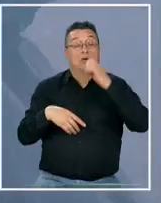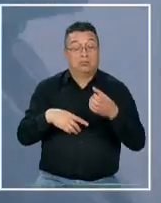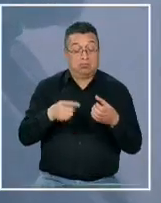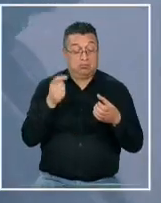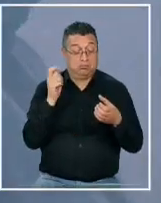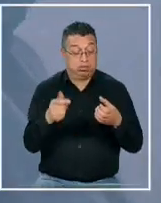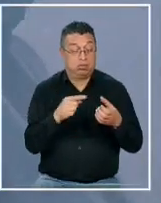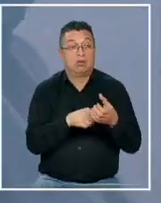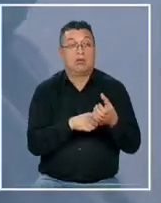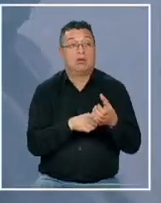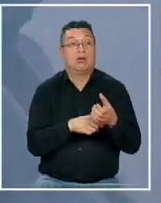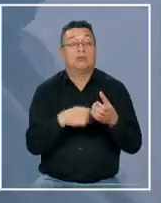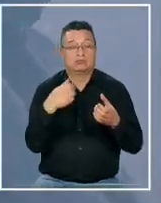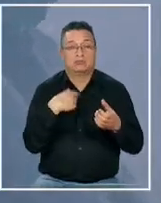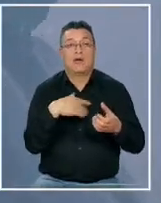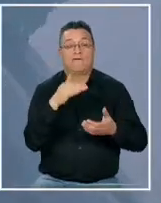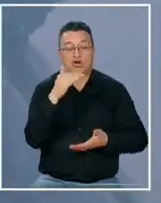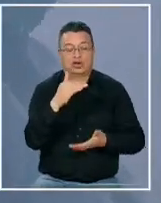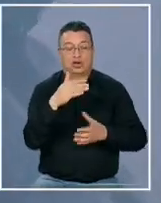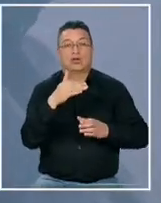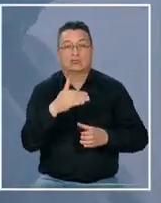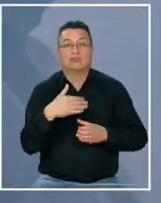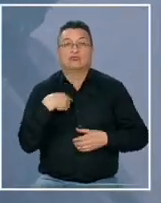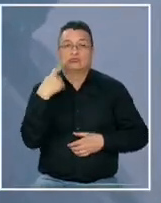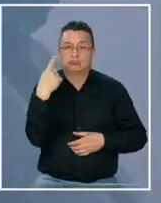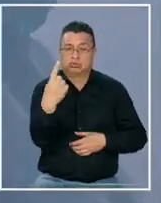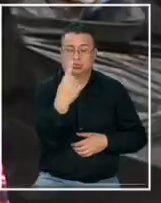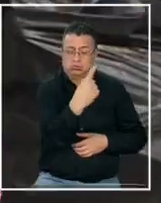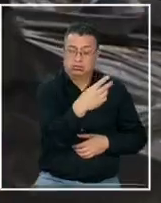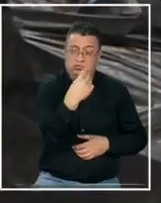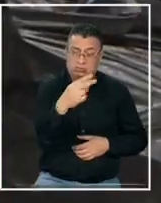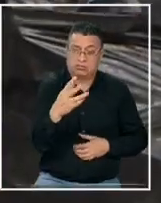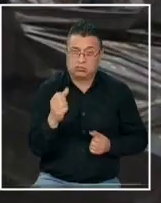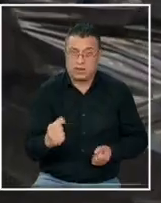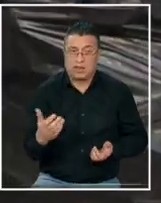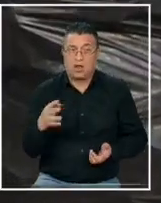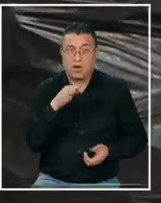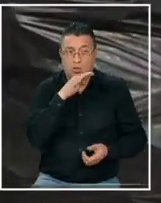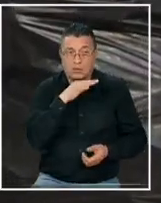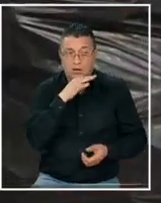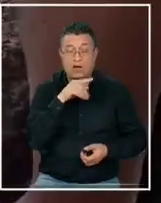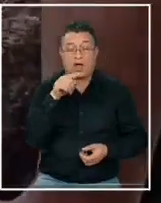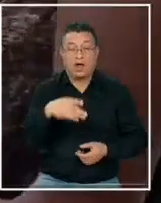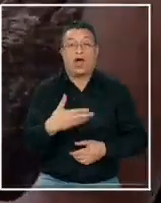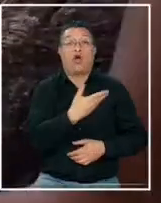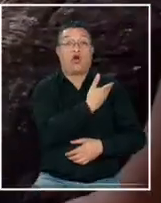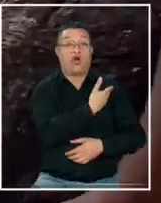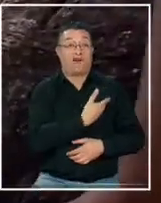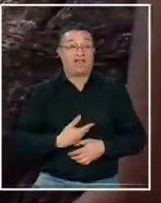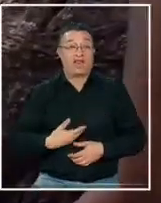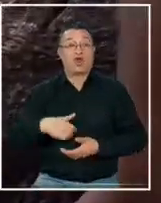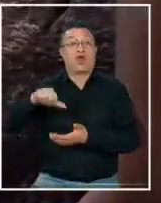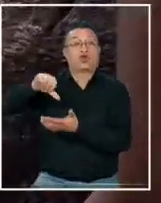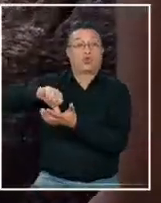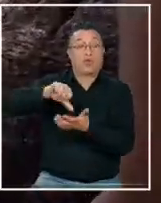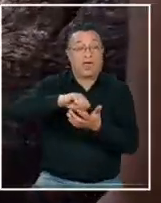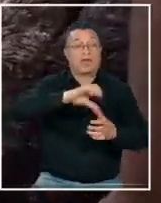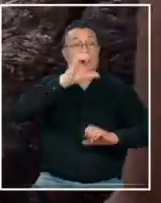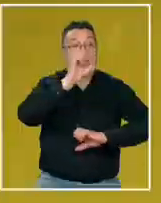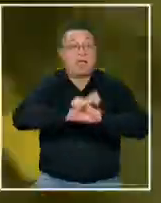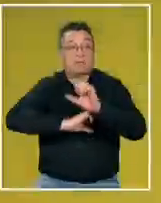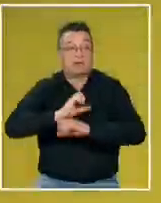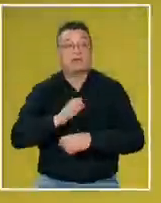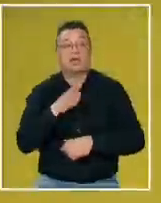andar con nuestras botellas hay un montón de cosas que podemos hacer por ahora la apuesta es que los gobiernos las ciudades las empresas